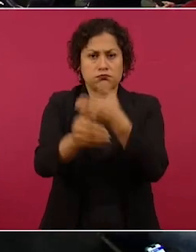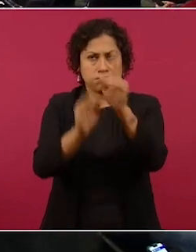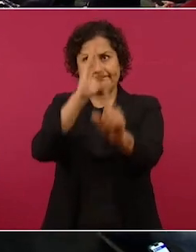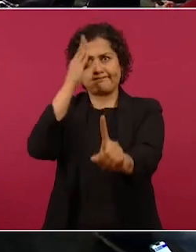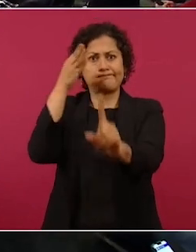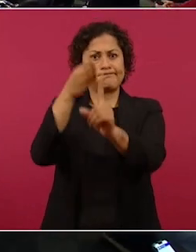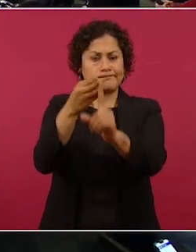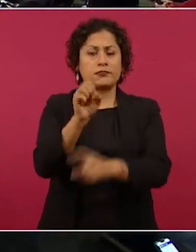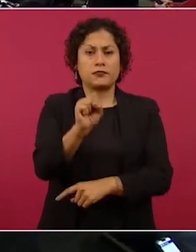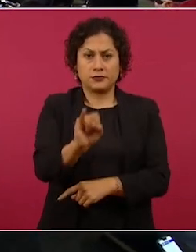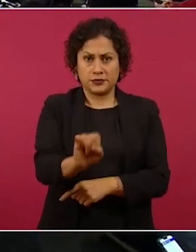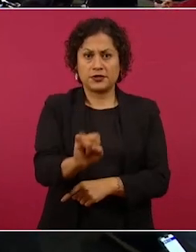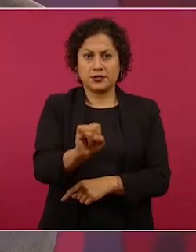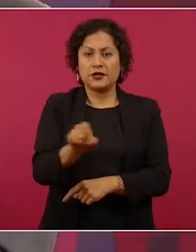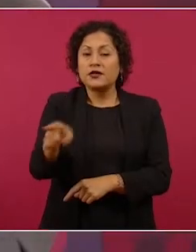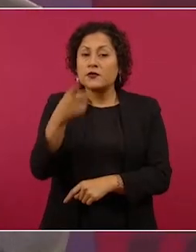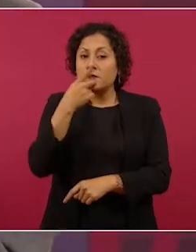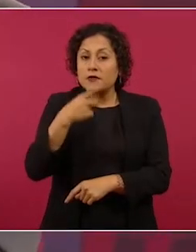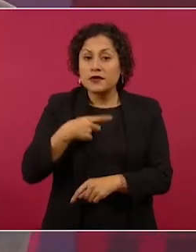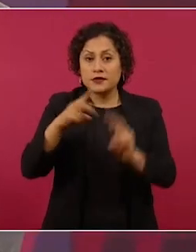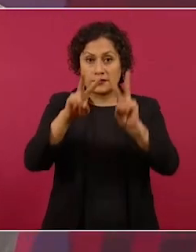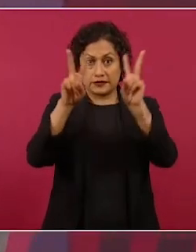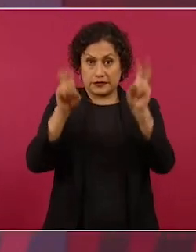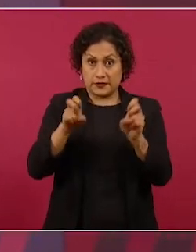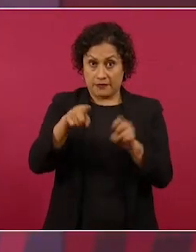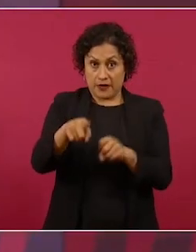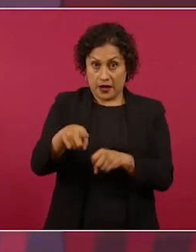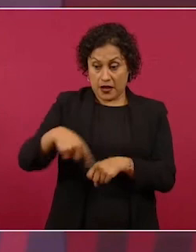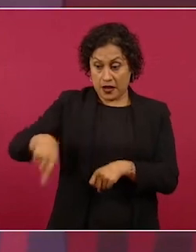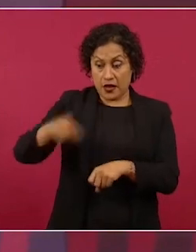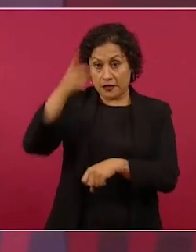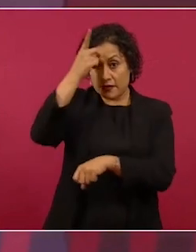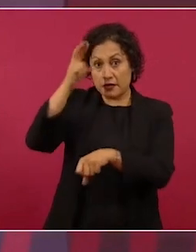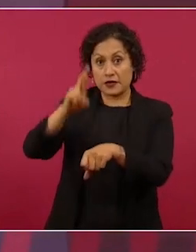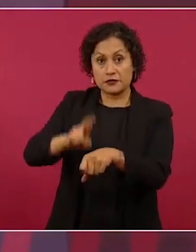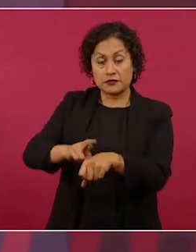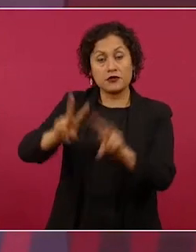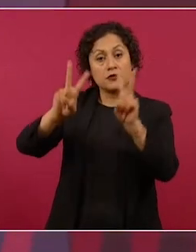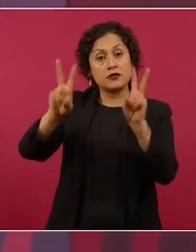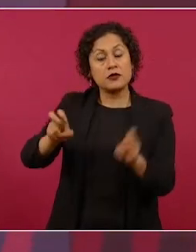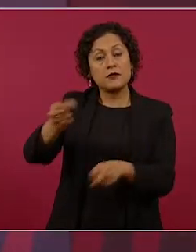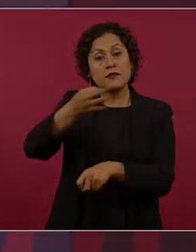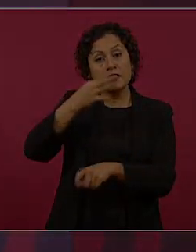de medicina tradicional no funciona, va a funcionar.